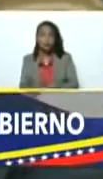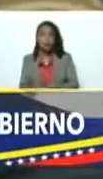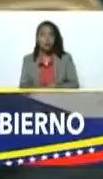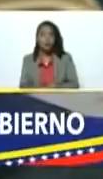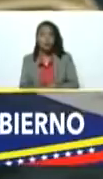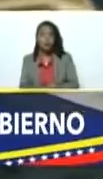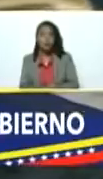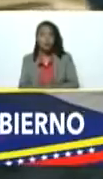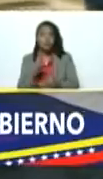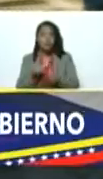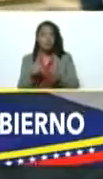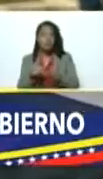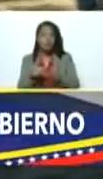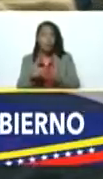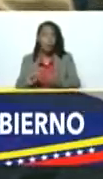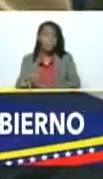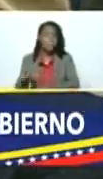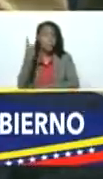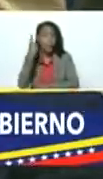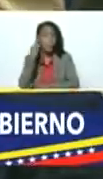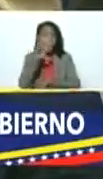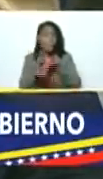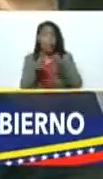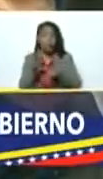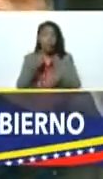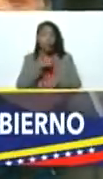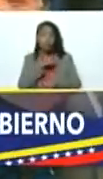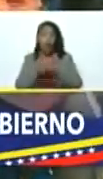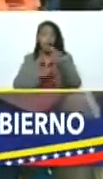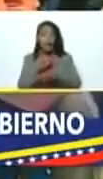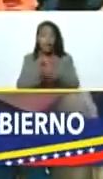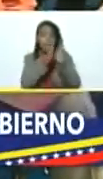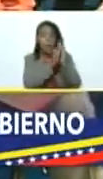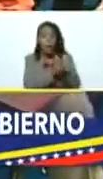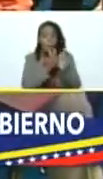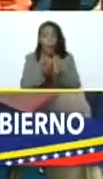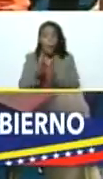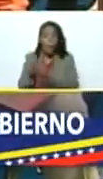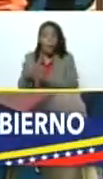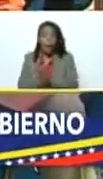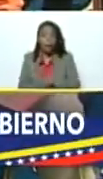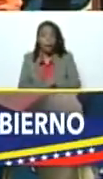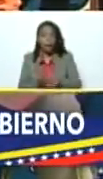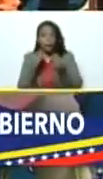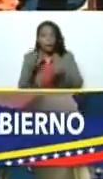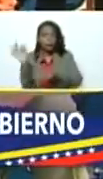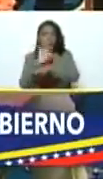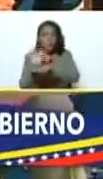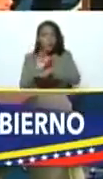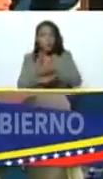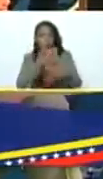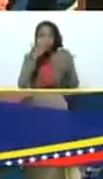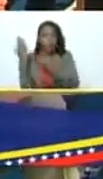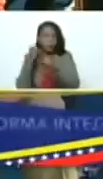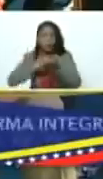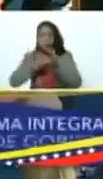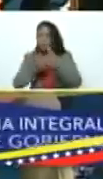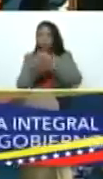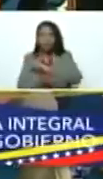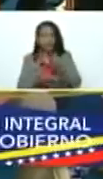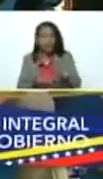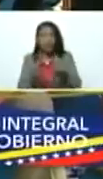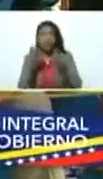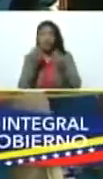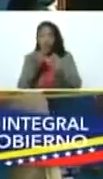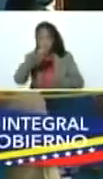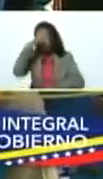Entonces, en este primer paso que tenemos que dar de organización para que funcione, esto significa mucho